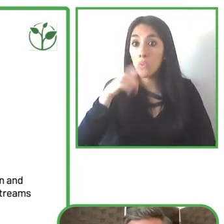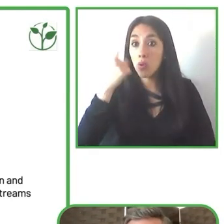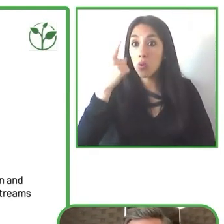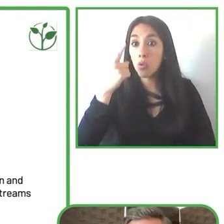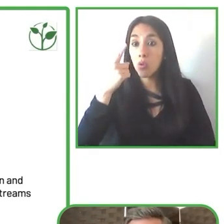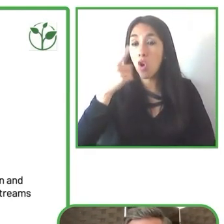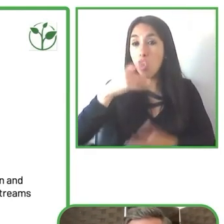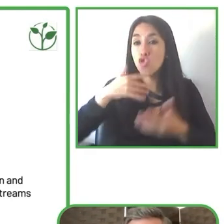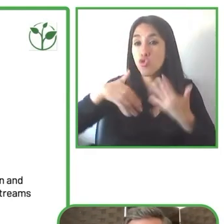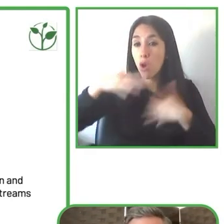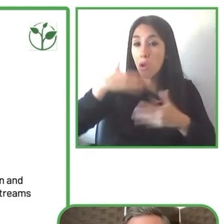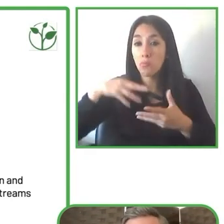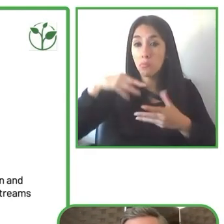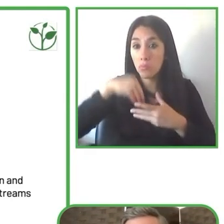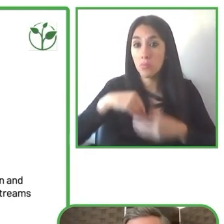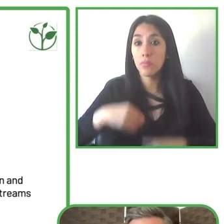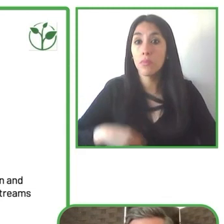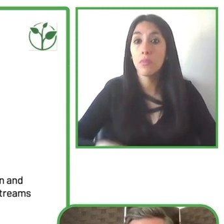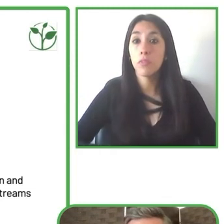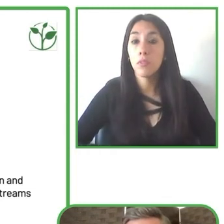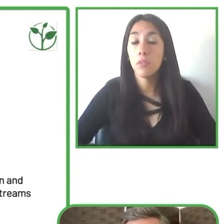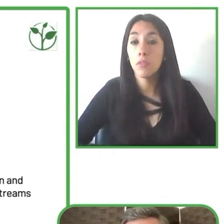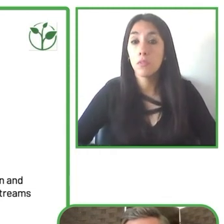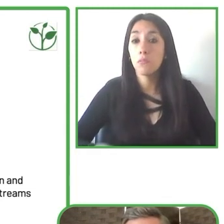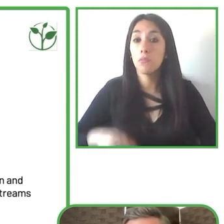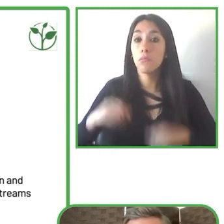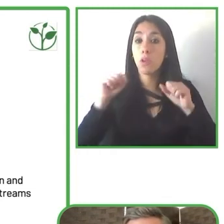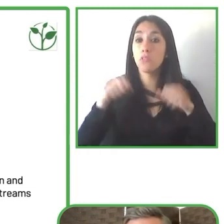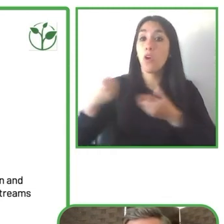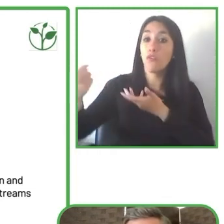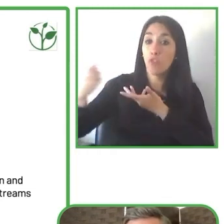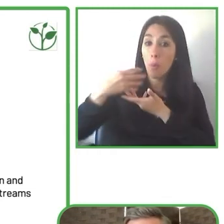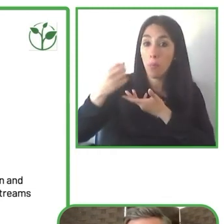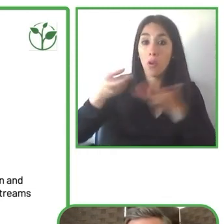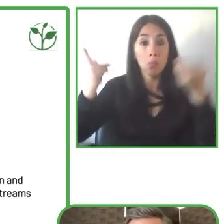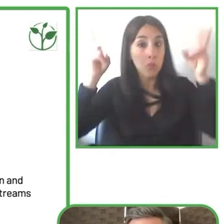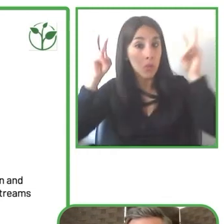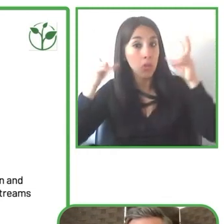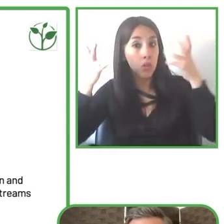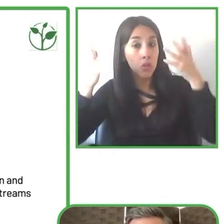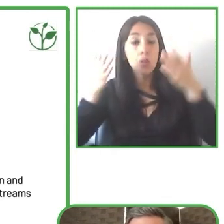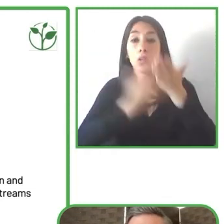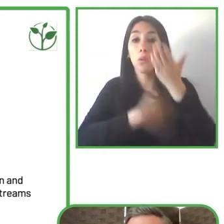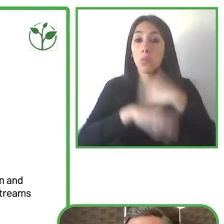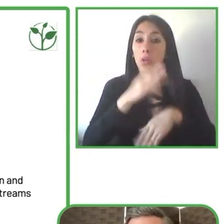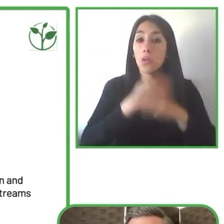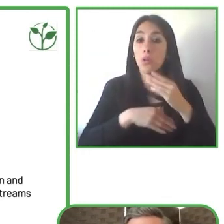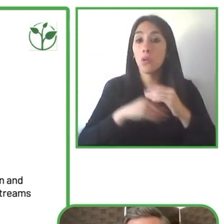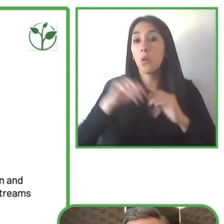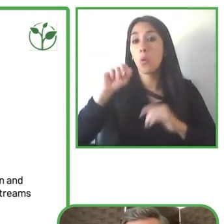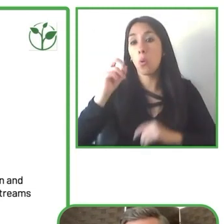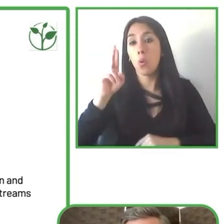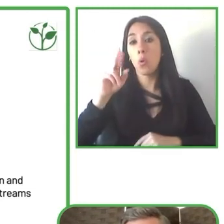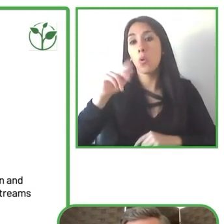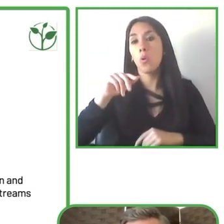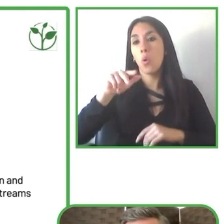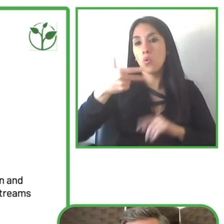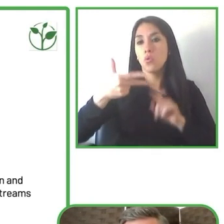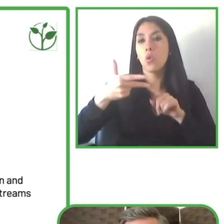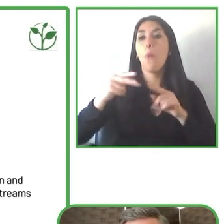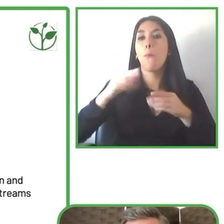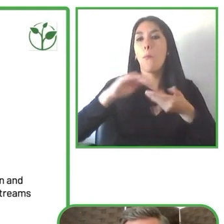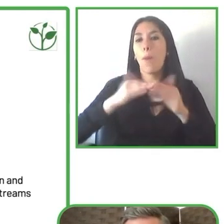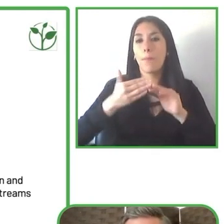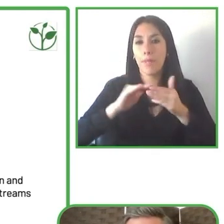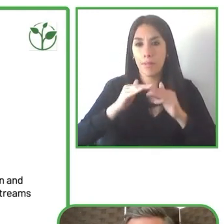información sobre la discapacidad sobre la comunidad relacionada con la discapacidad y estos son los puntos clave estos son los